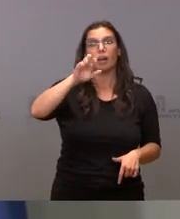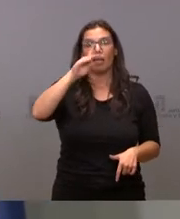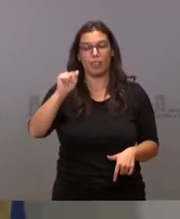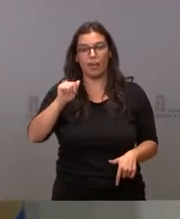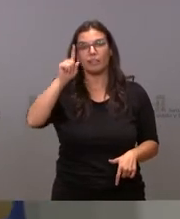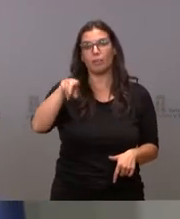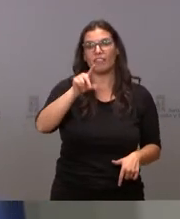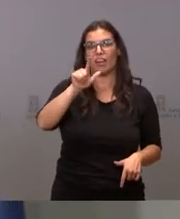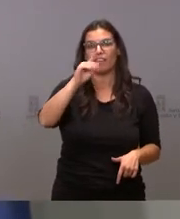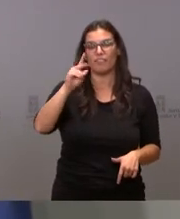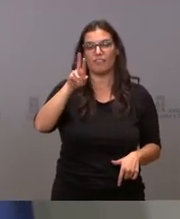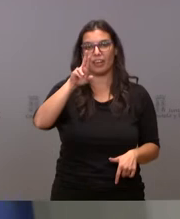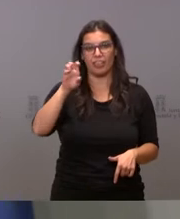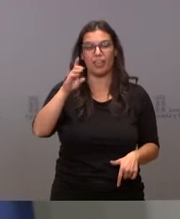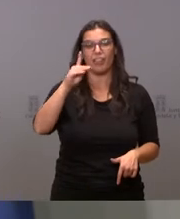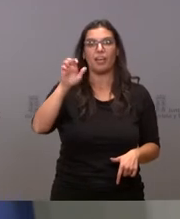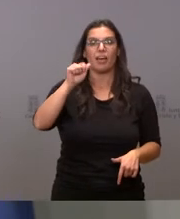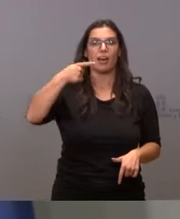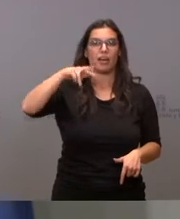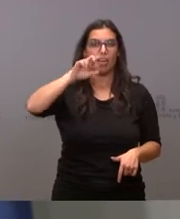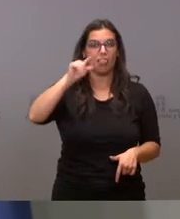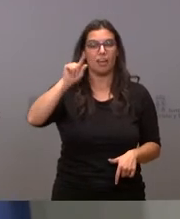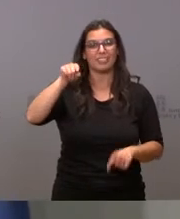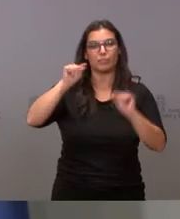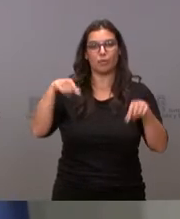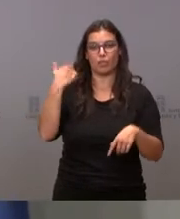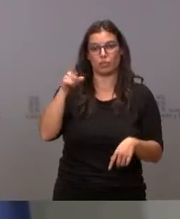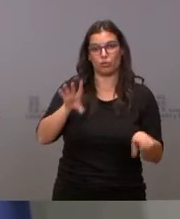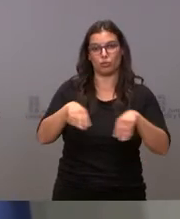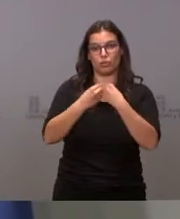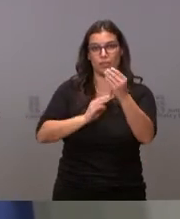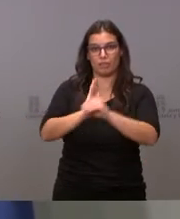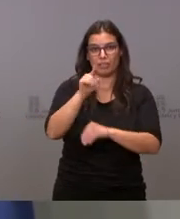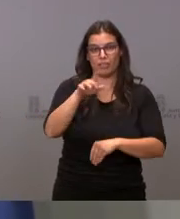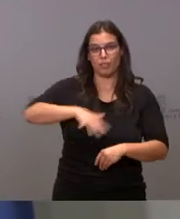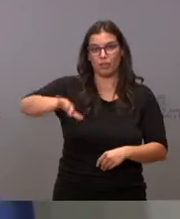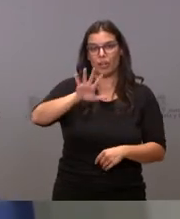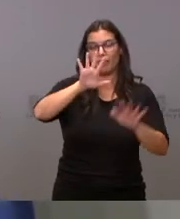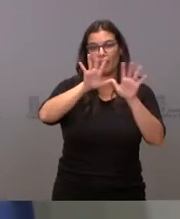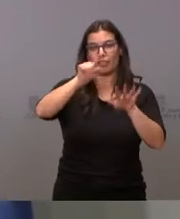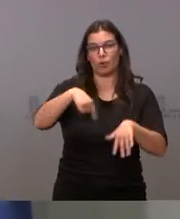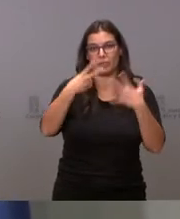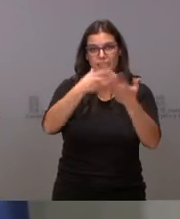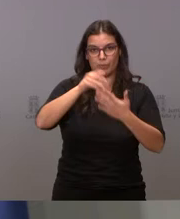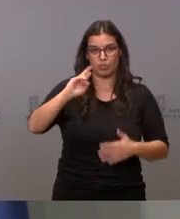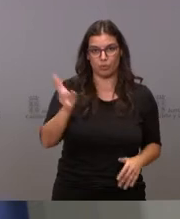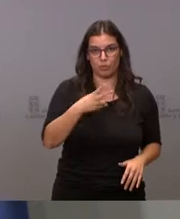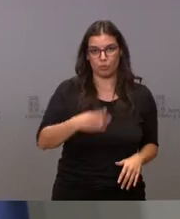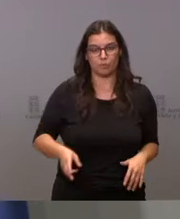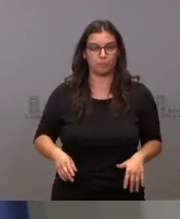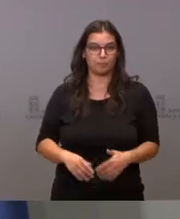Ágreda, en Soria. En total se van a invertir en esta zona 10,7 millones de euros.